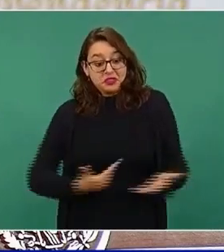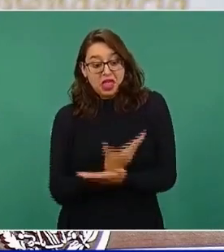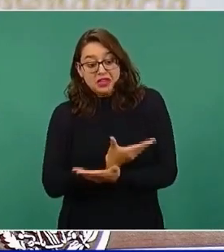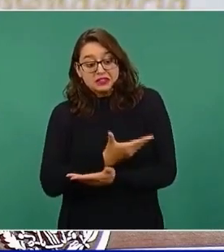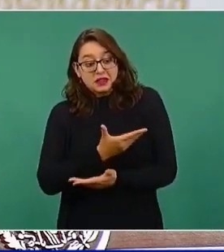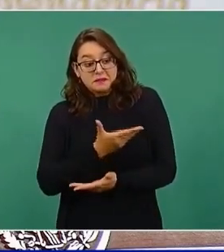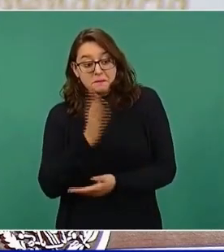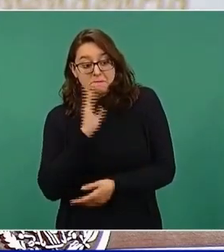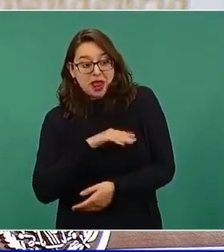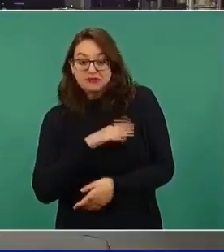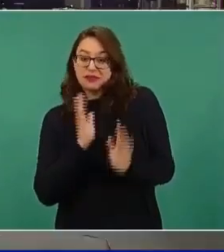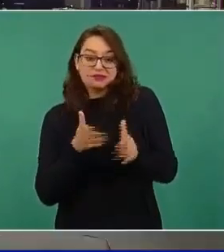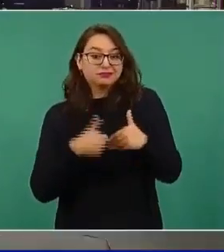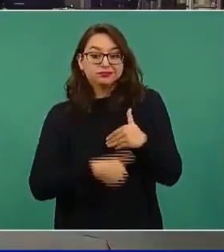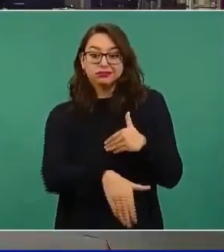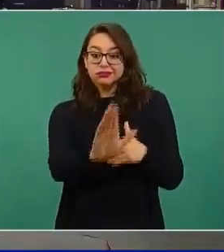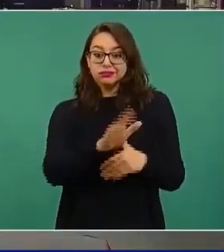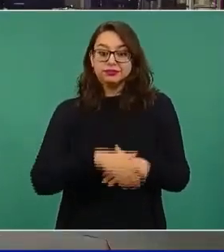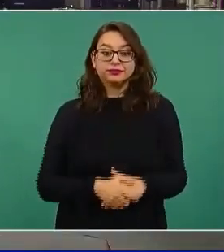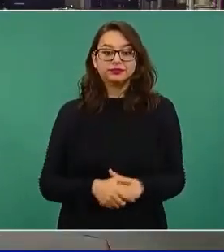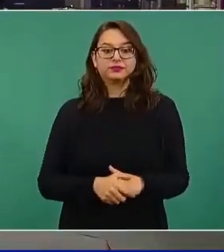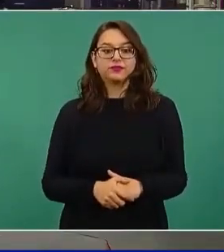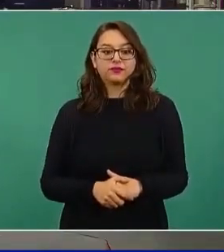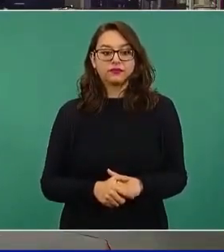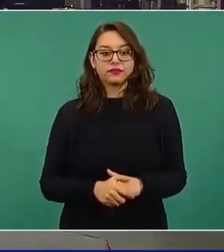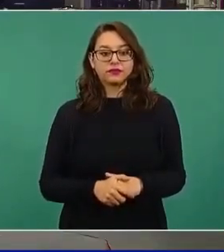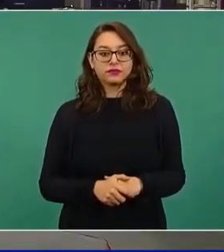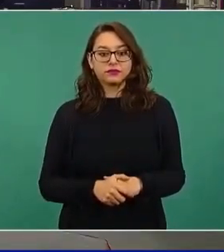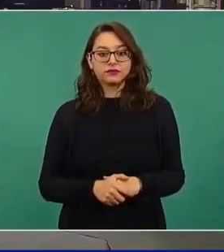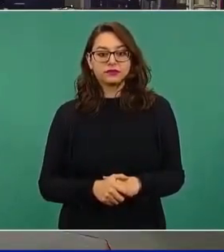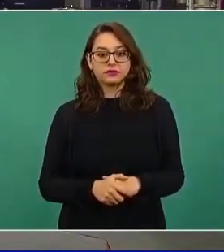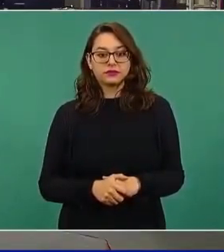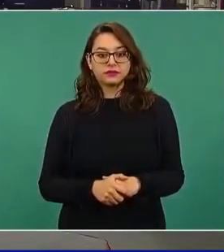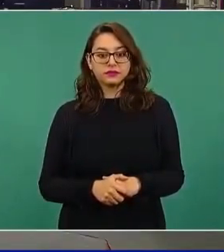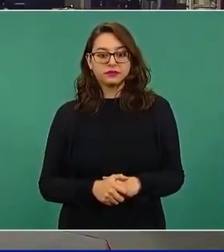Vamos a dejar un poquito lo del señor Ricardo Sheffield para después. Ah, por favor. Ah, bueno, ok. Sí, sí, adelante.